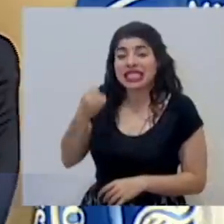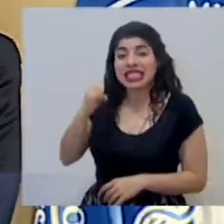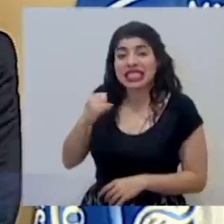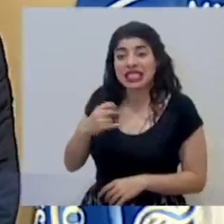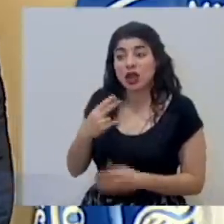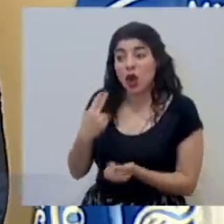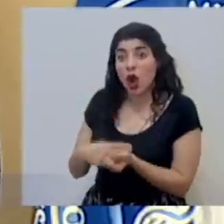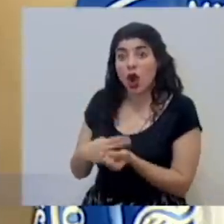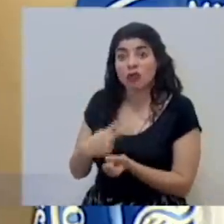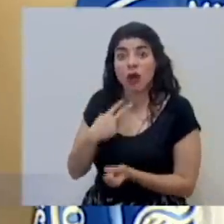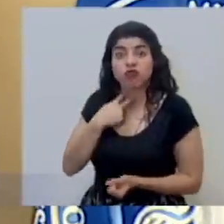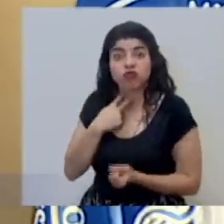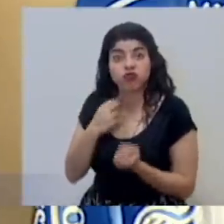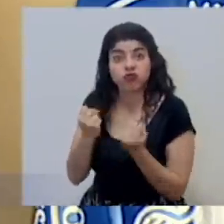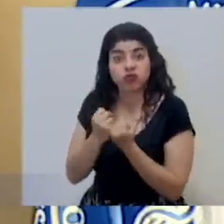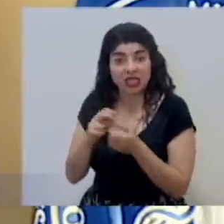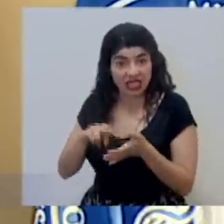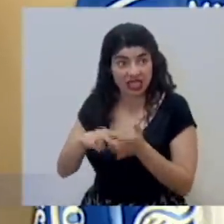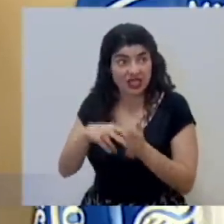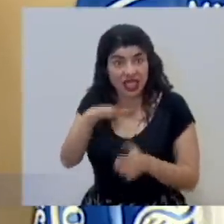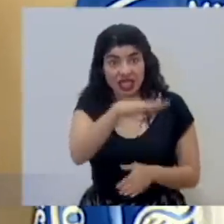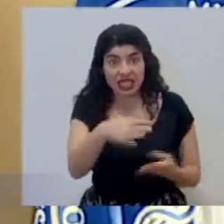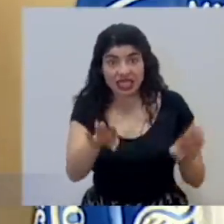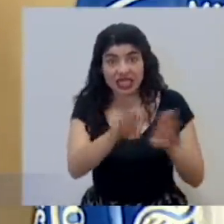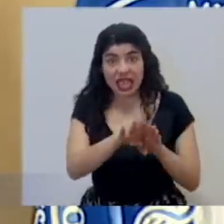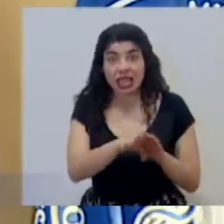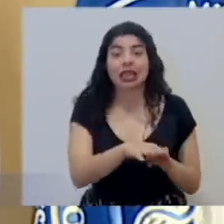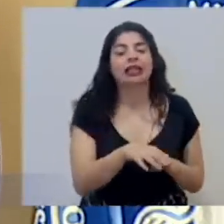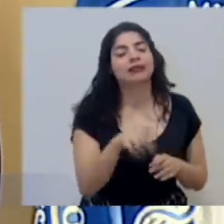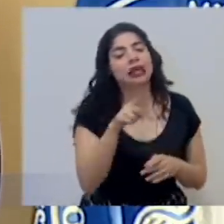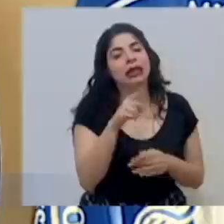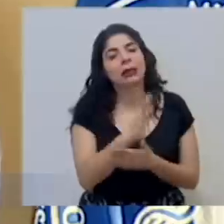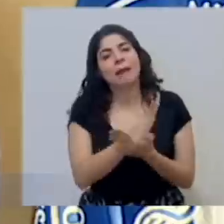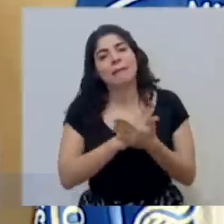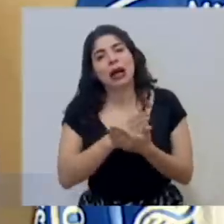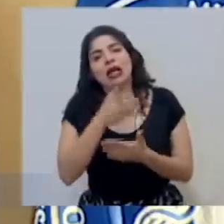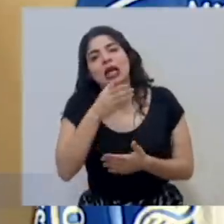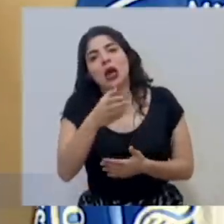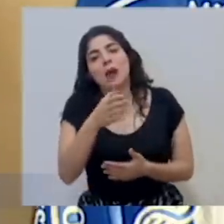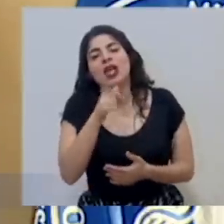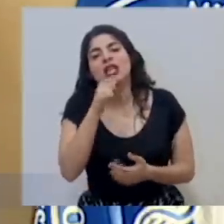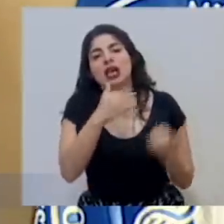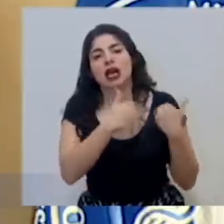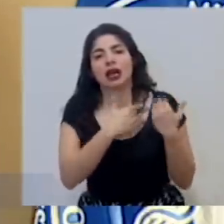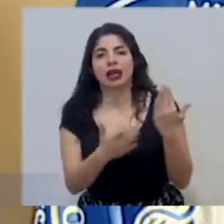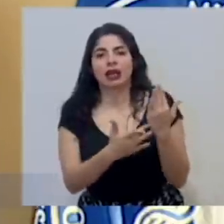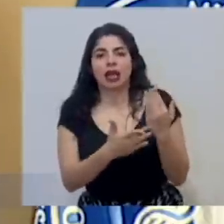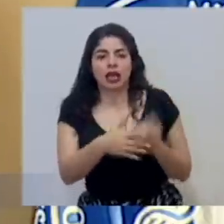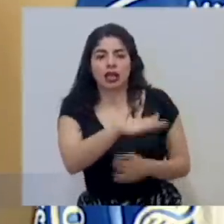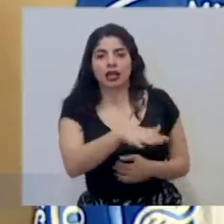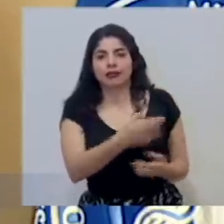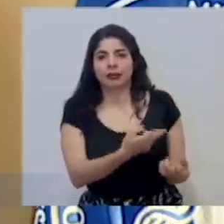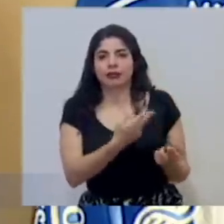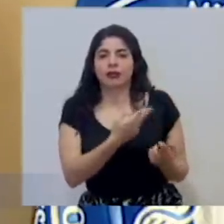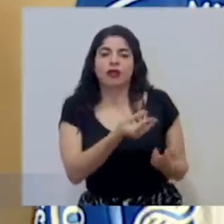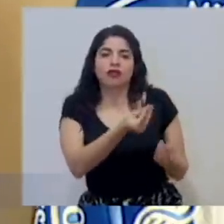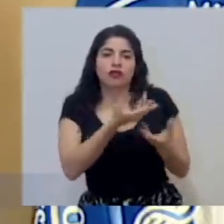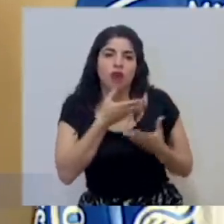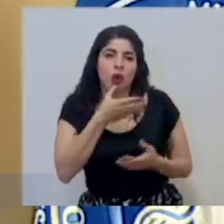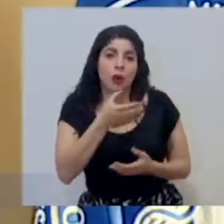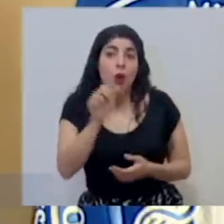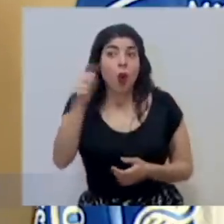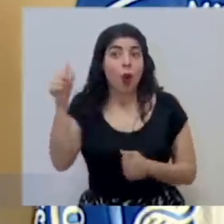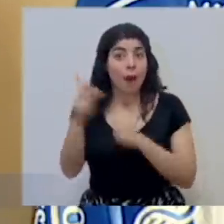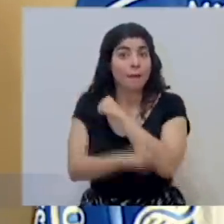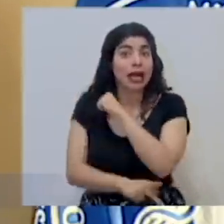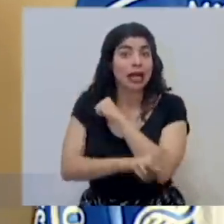un colapso en los hospitales de la caja, ¿va a haber un cierre? Eso es parte de lo que tiene que hacer la recomendación técnica en esta materia. La experiencia en